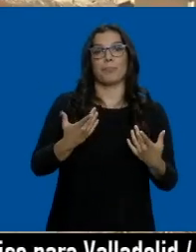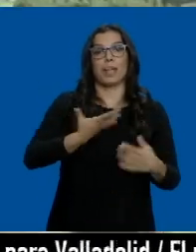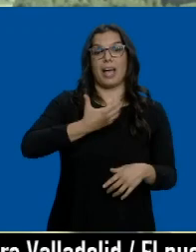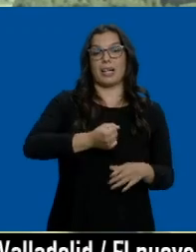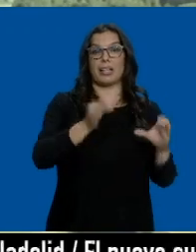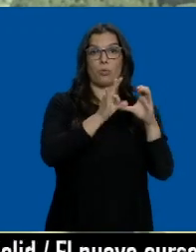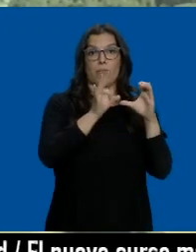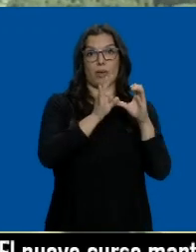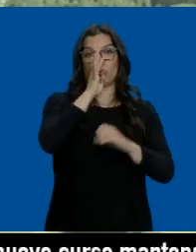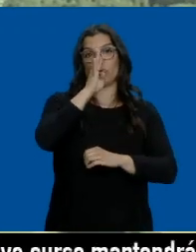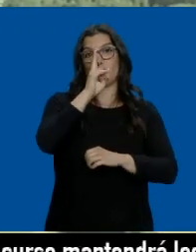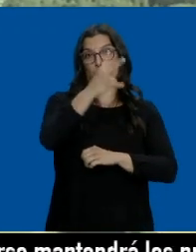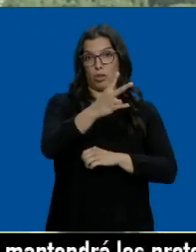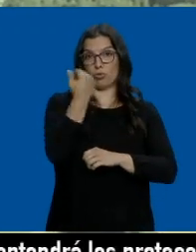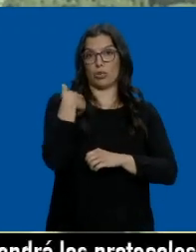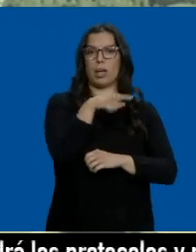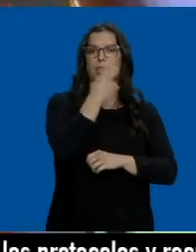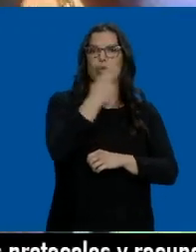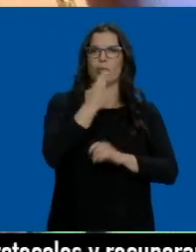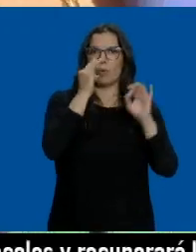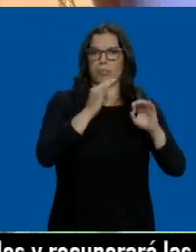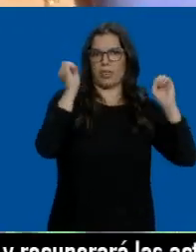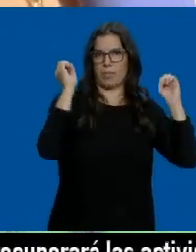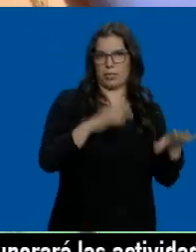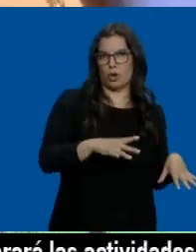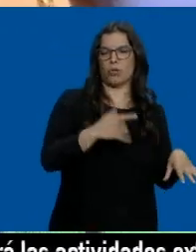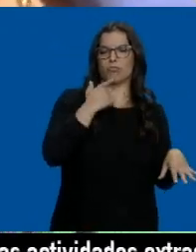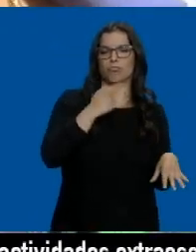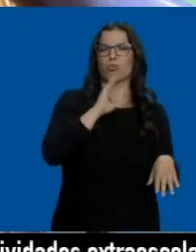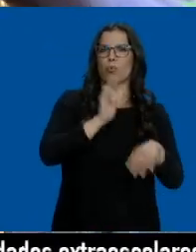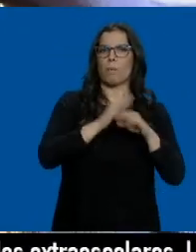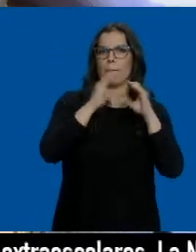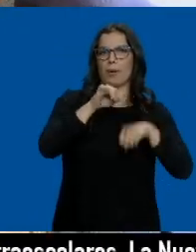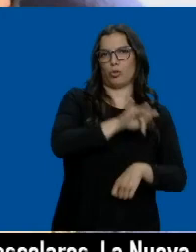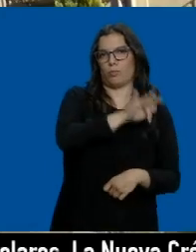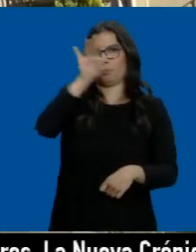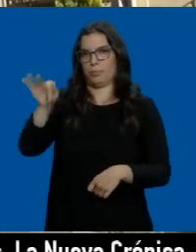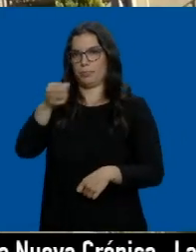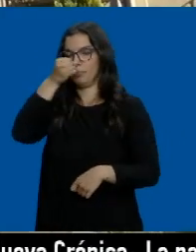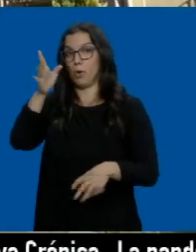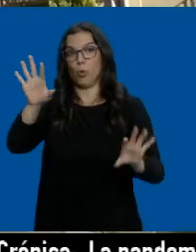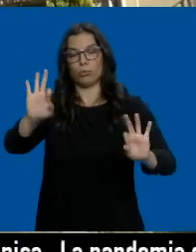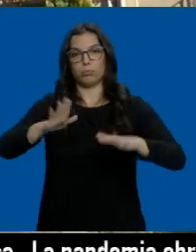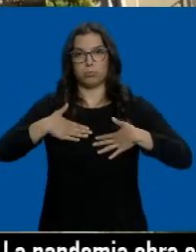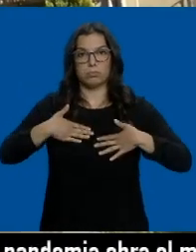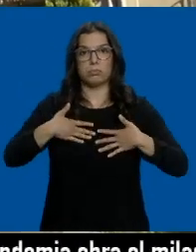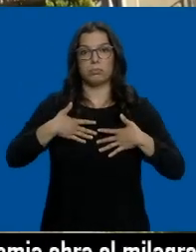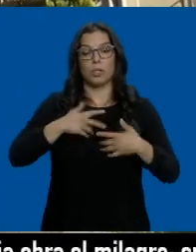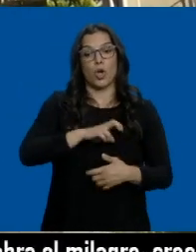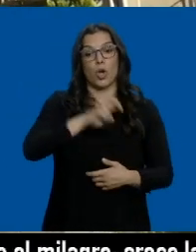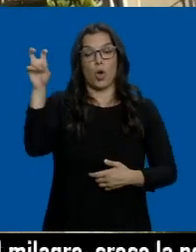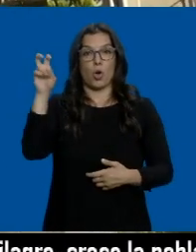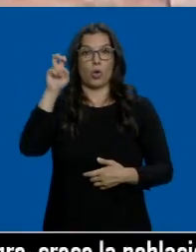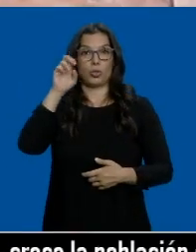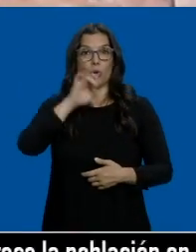esta primera mitad de legislatura confirmaba su dimisión y el partido garantizaba el cumplimiento del pacto. Pero ha saltado la sorpresa y el otro, Edil